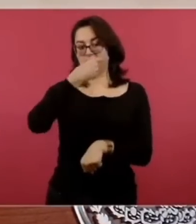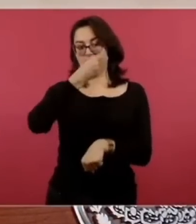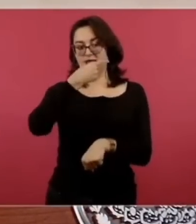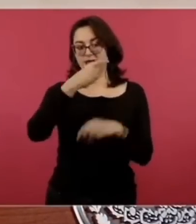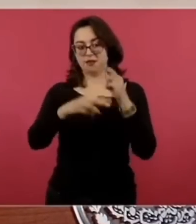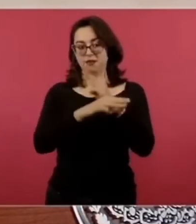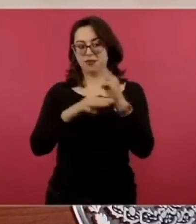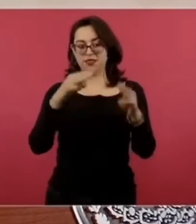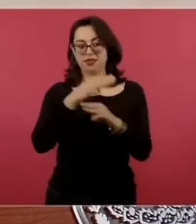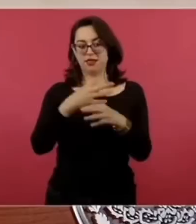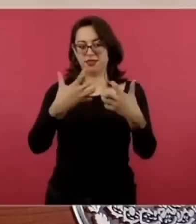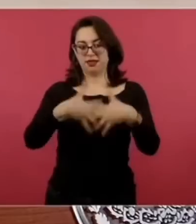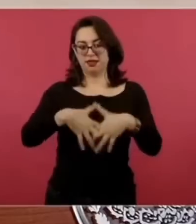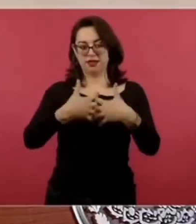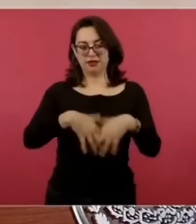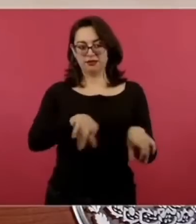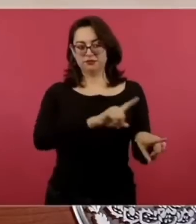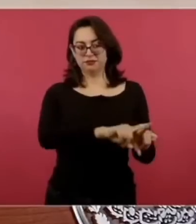médicos